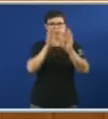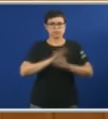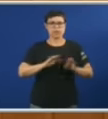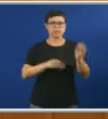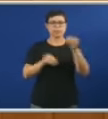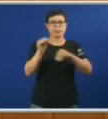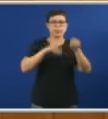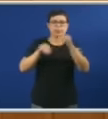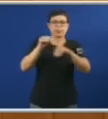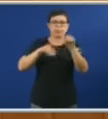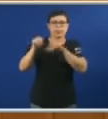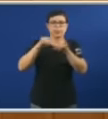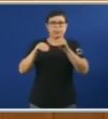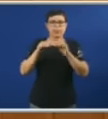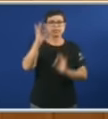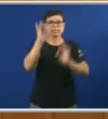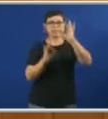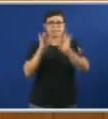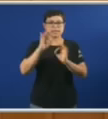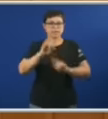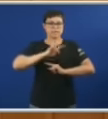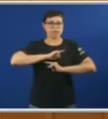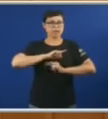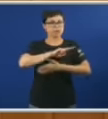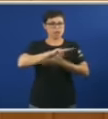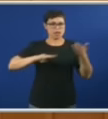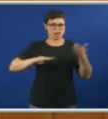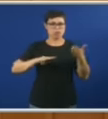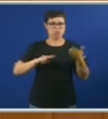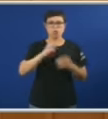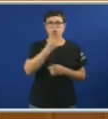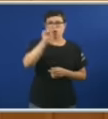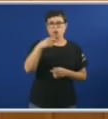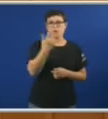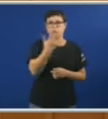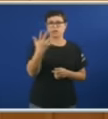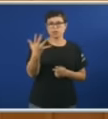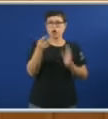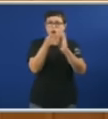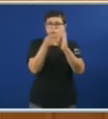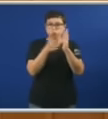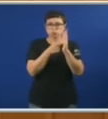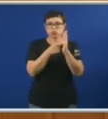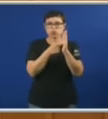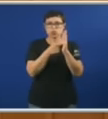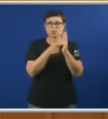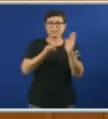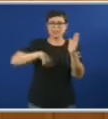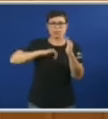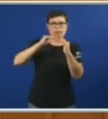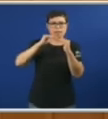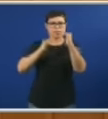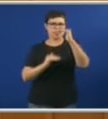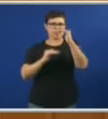Por unha taxa De paro galega Que segue sendo 1,55 puntos Porcentuais Inferior a nacional